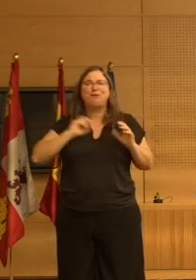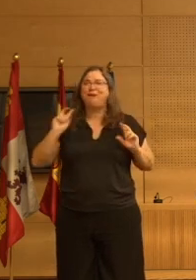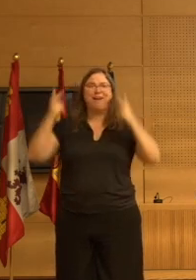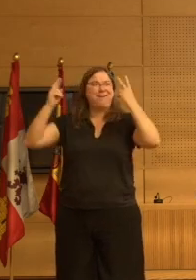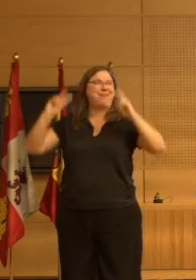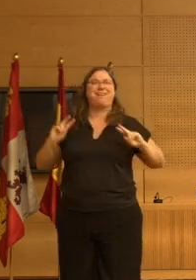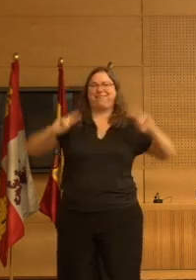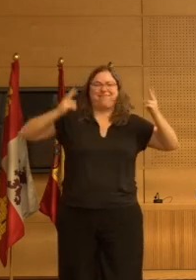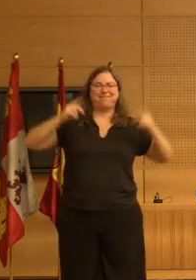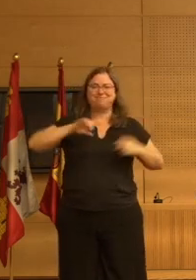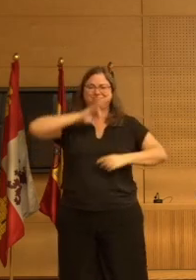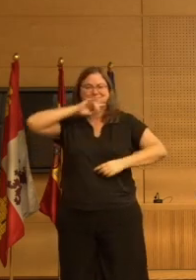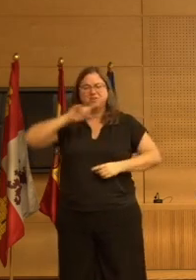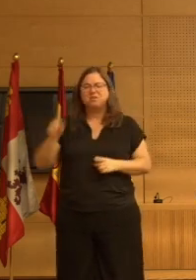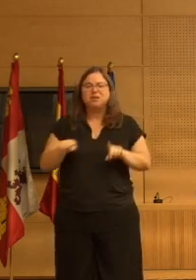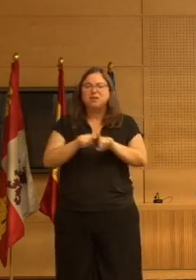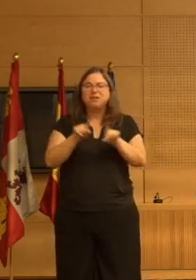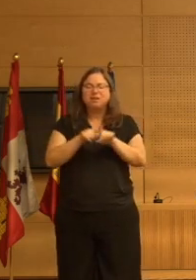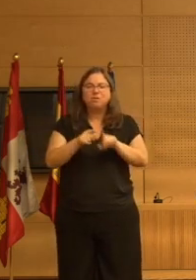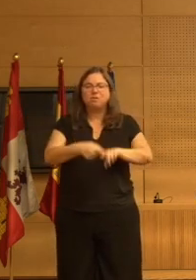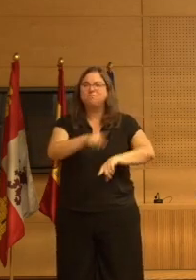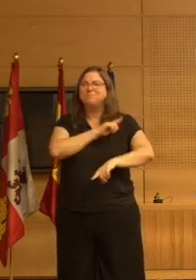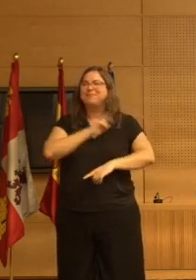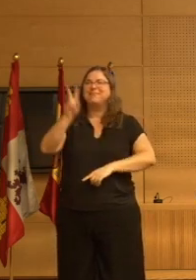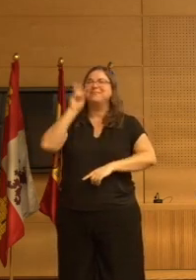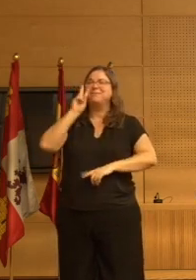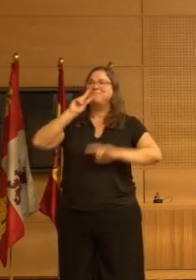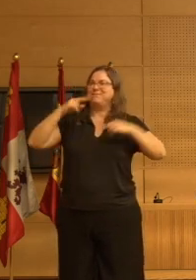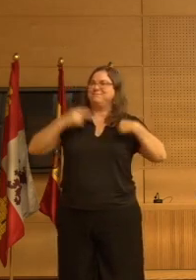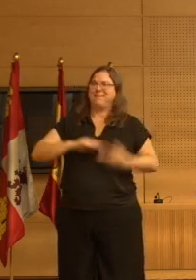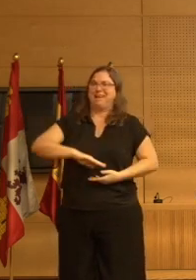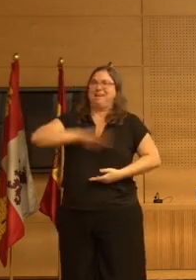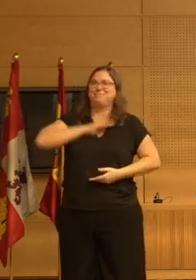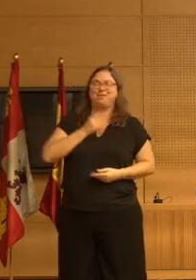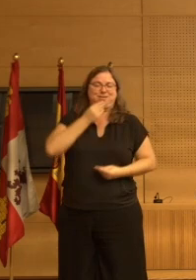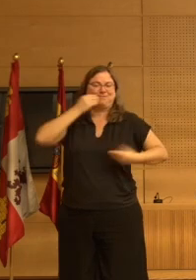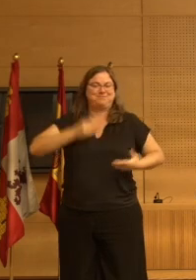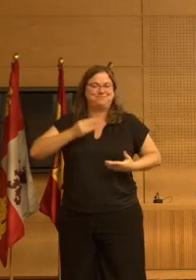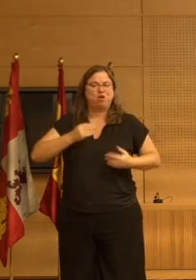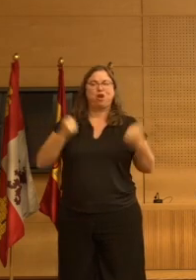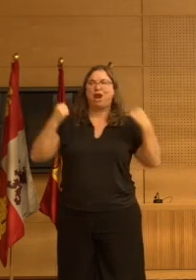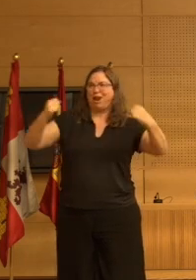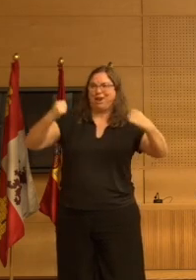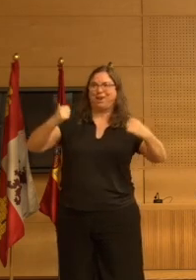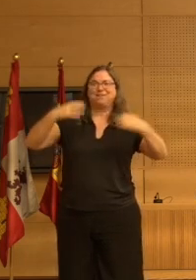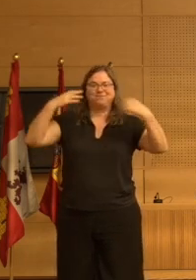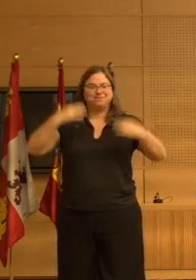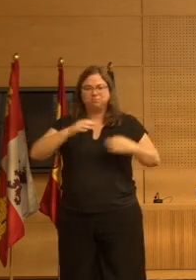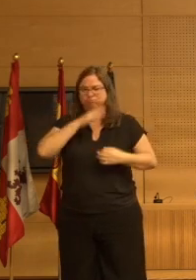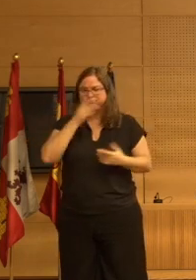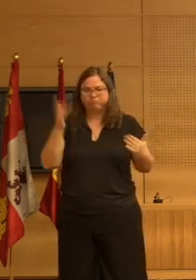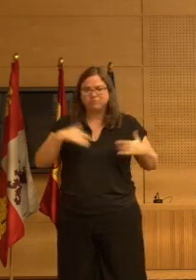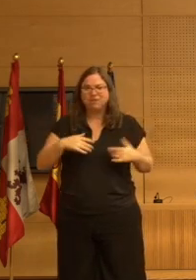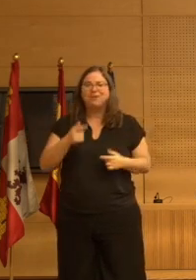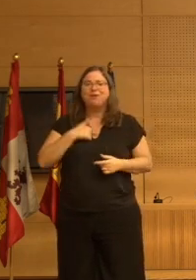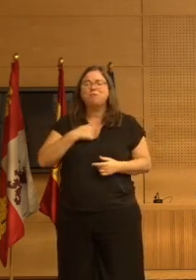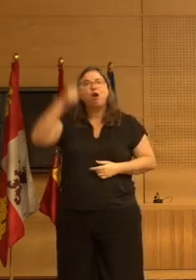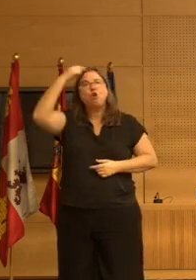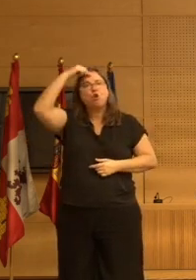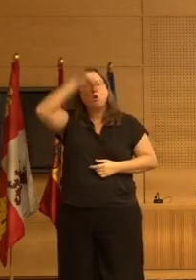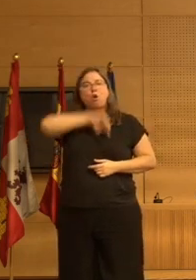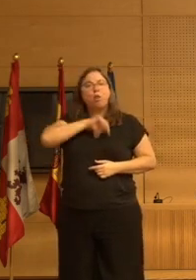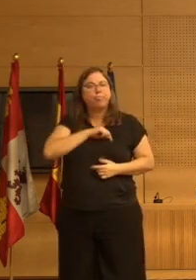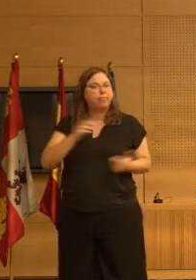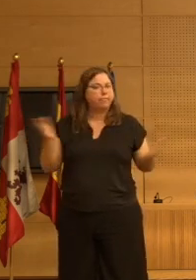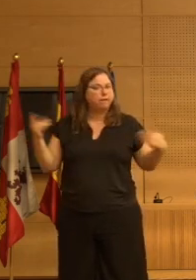capacidad con un sentimiento de mayor energía una absoluta falta de conciencia